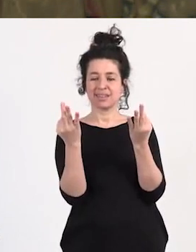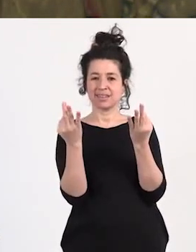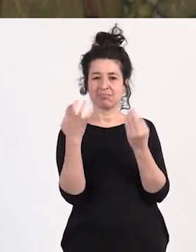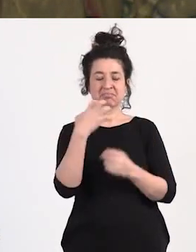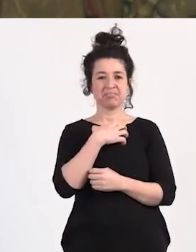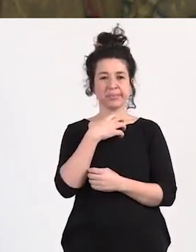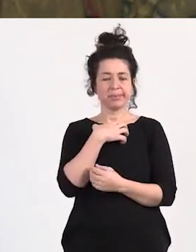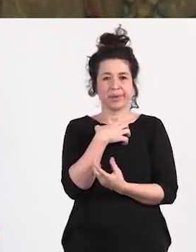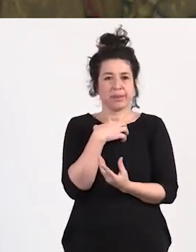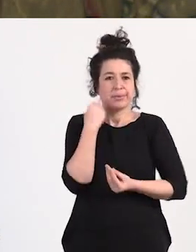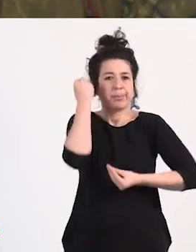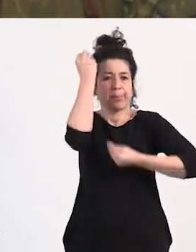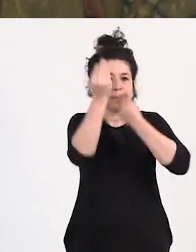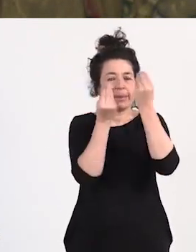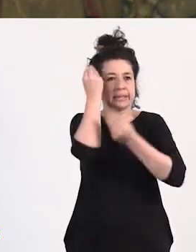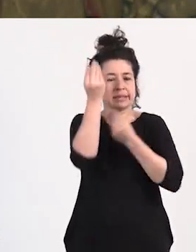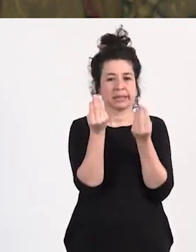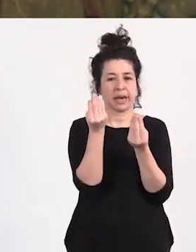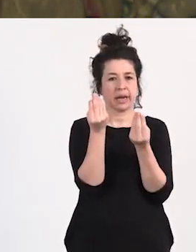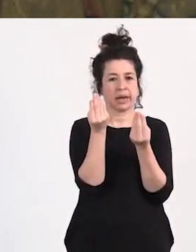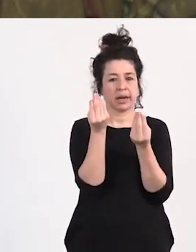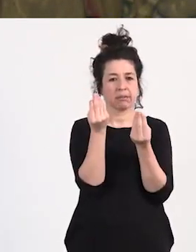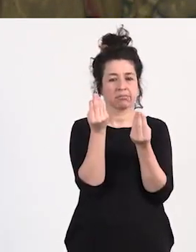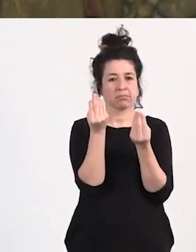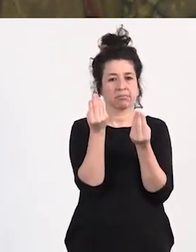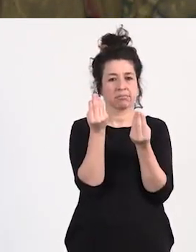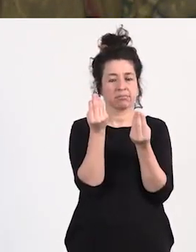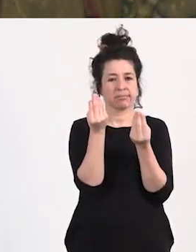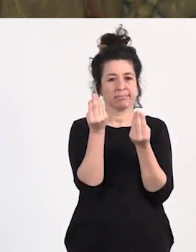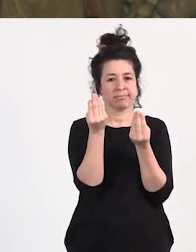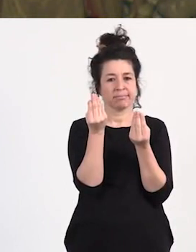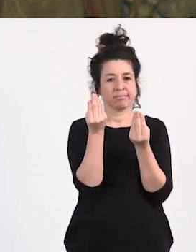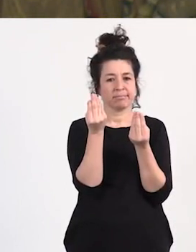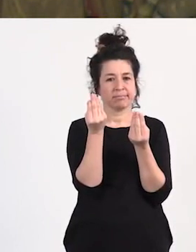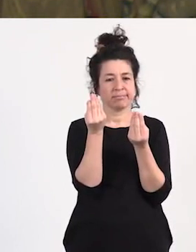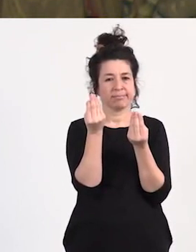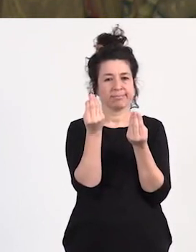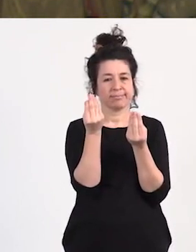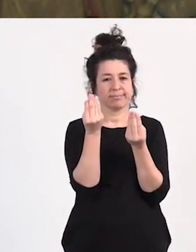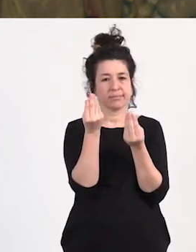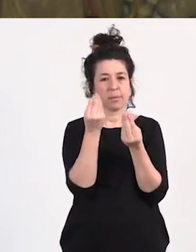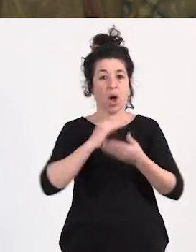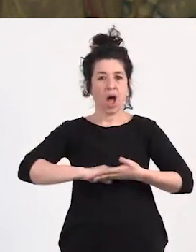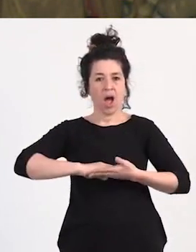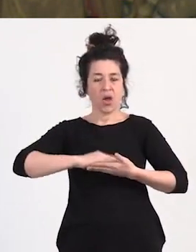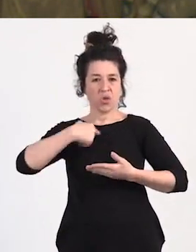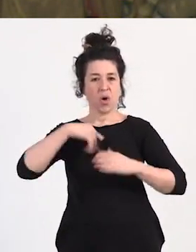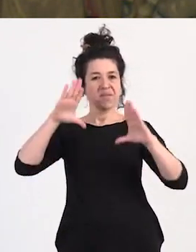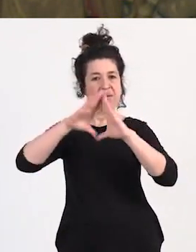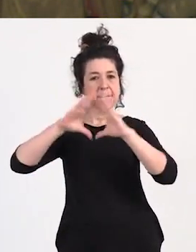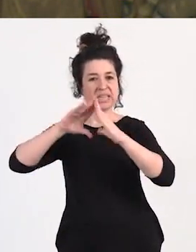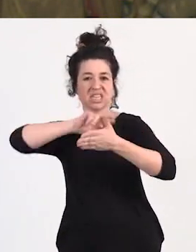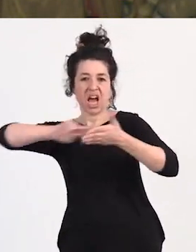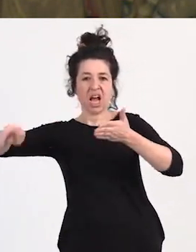pensar que nosotras tenemos más capacidades como feministas abolicionistas o que un